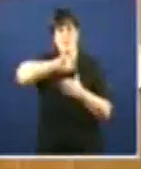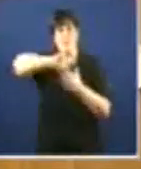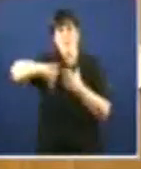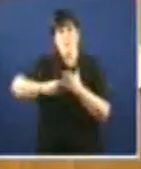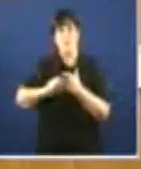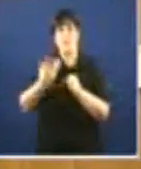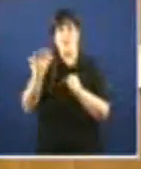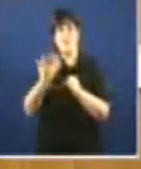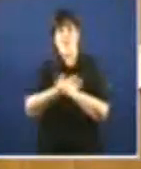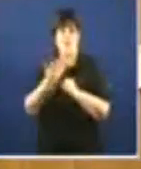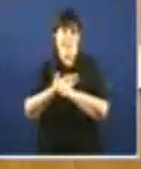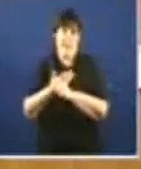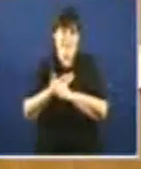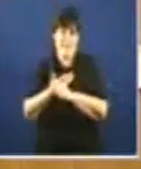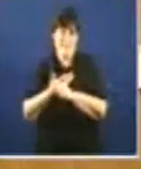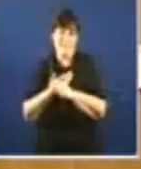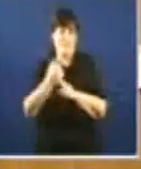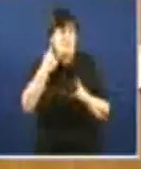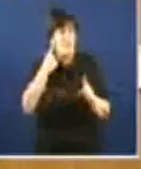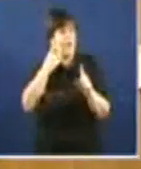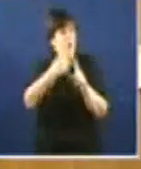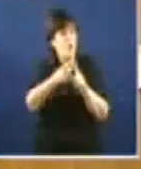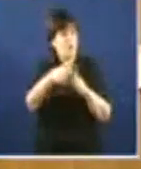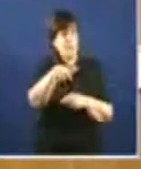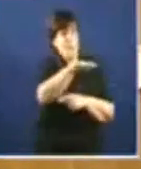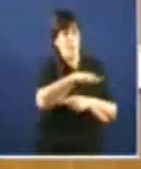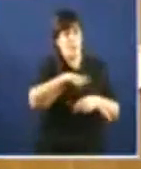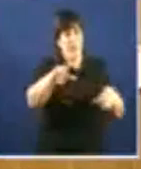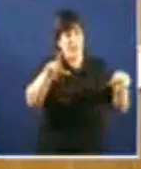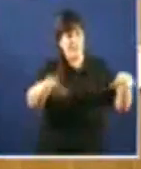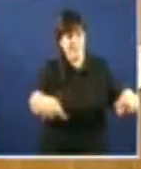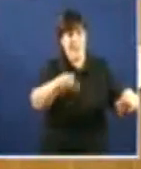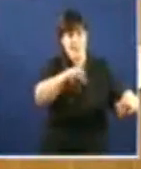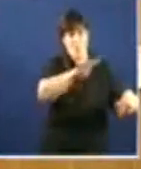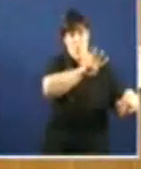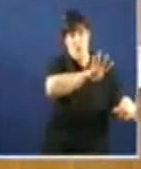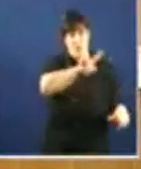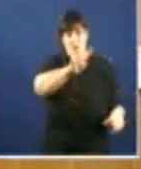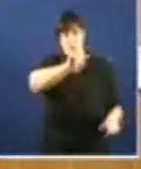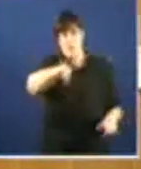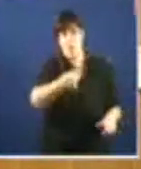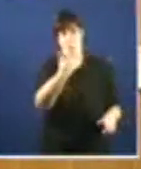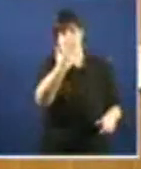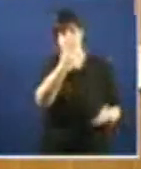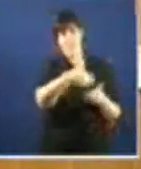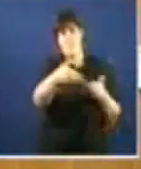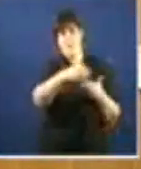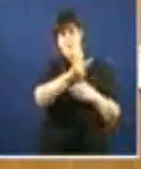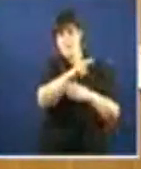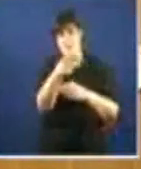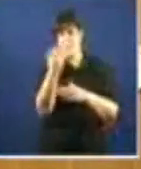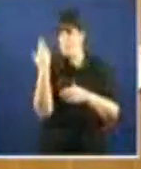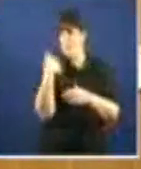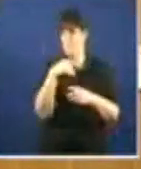Sogama para o funcionamento das instalacións de 41,5 millóns de euros. Tamén axudicado da Zanove de